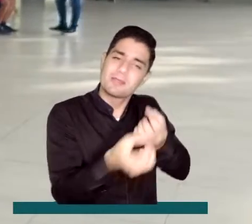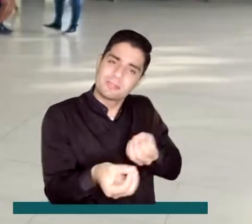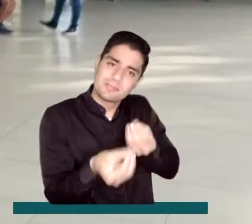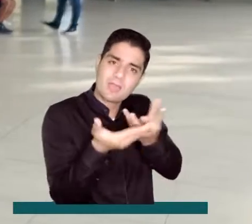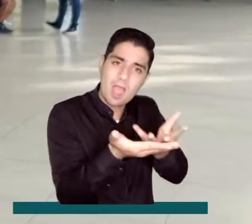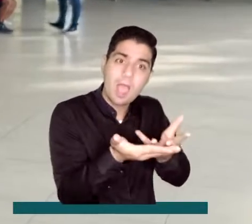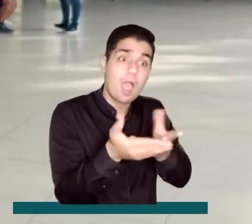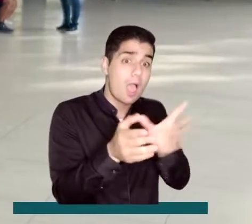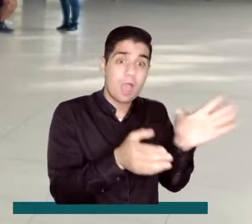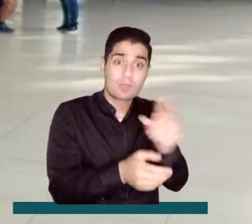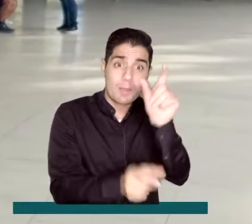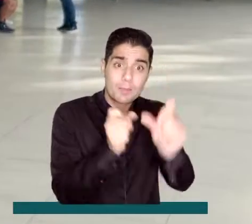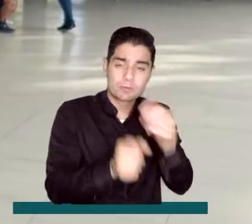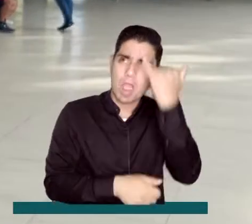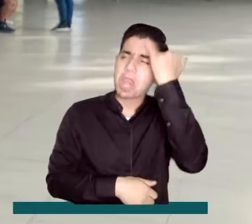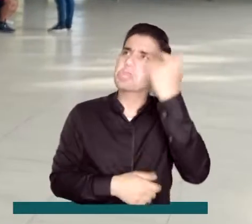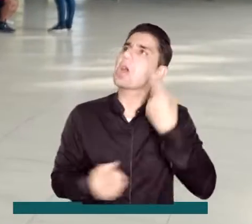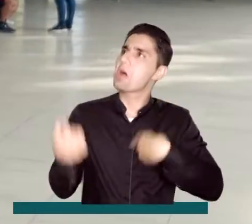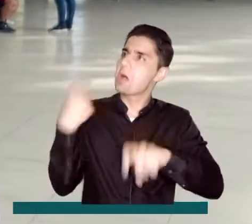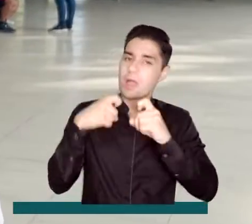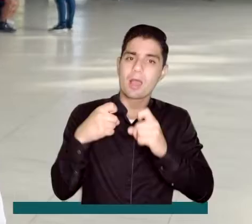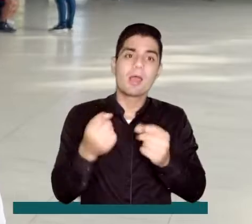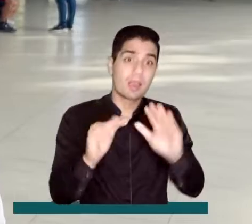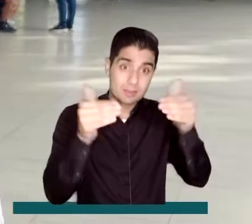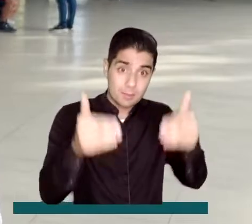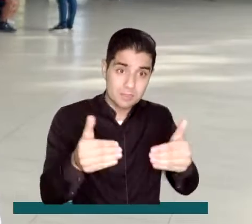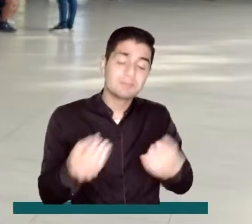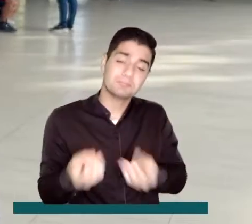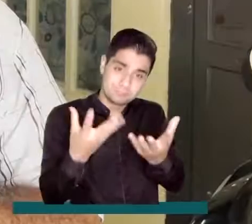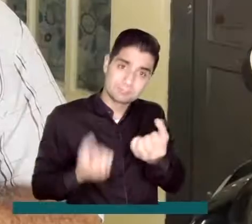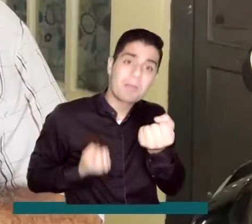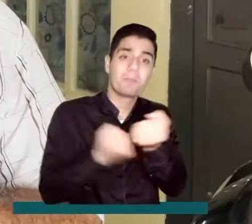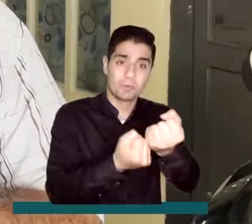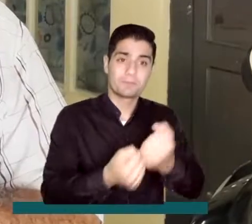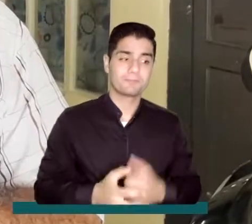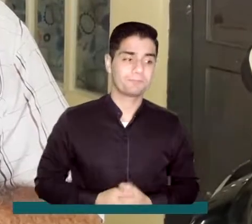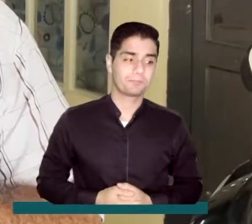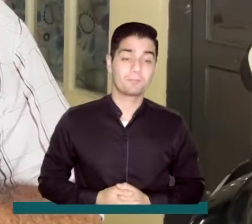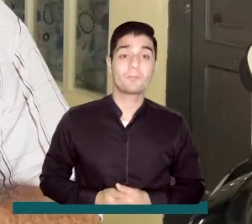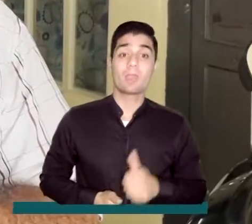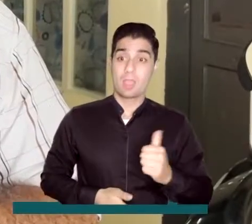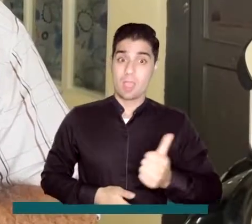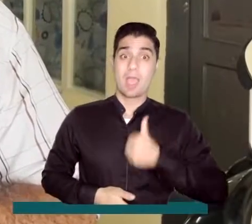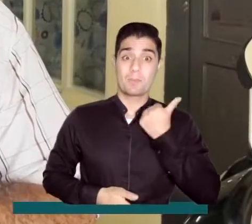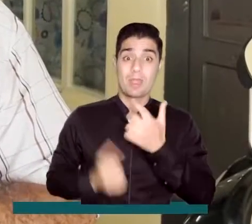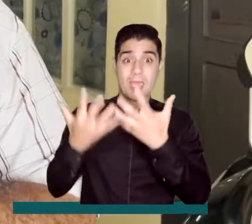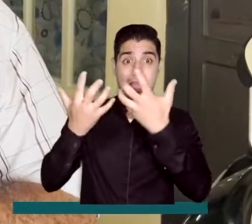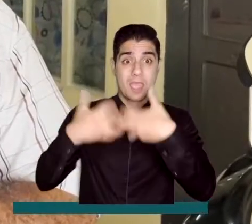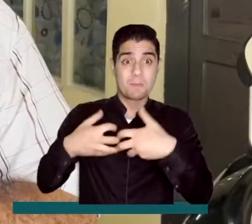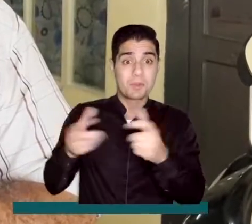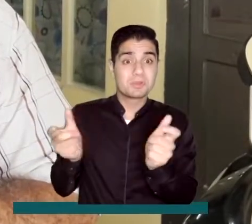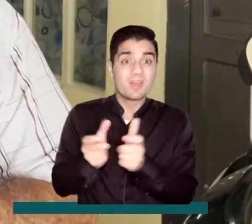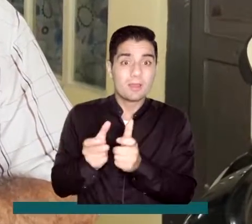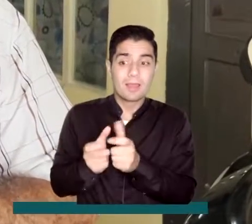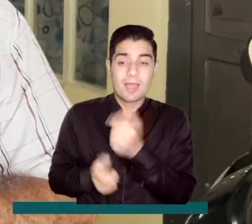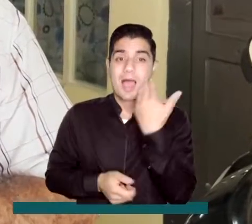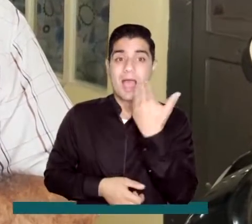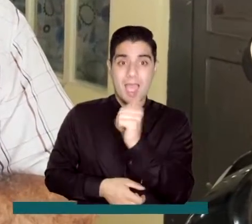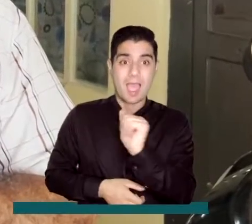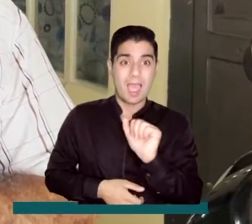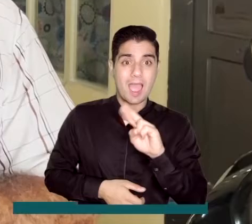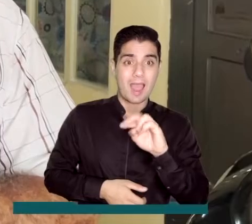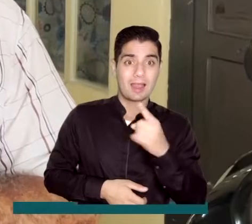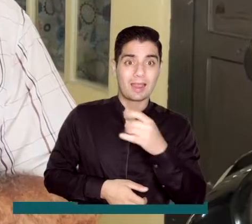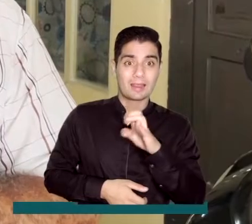acompañamiento para todos los emprendedores en esta condición. Aprovechamos la microempresa de